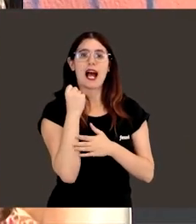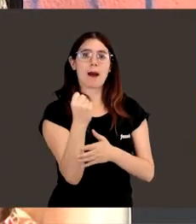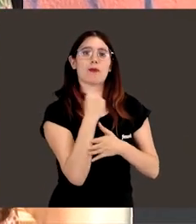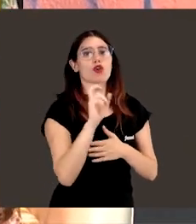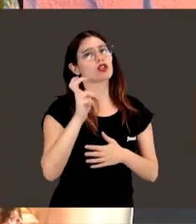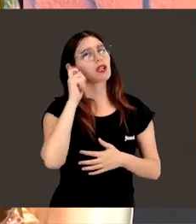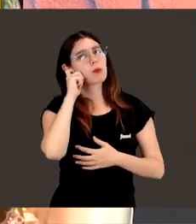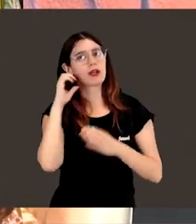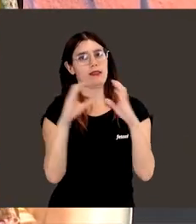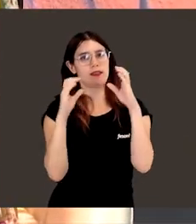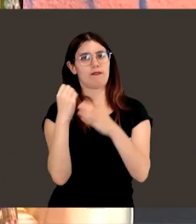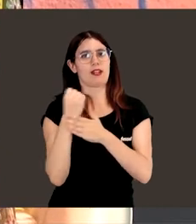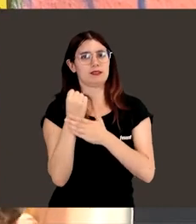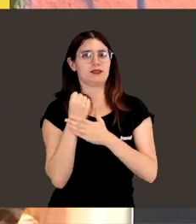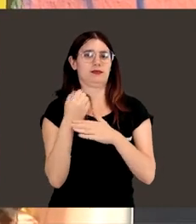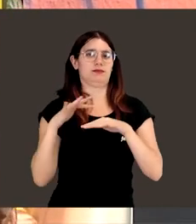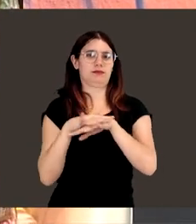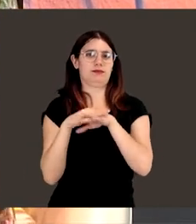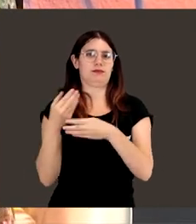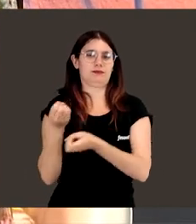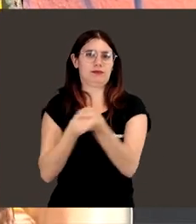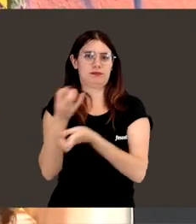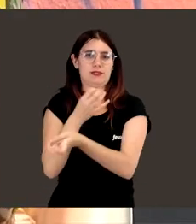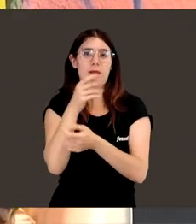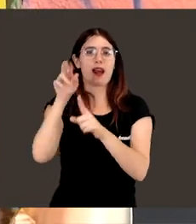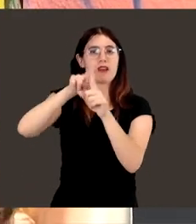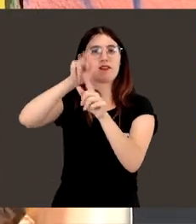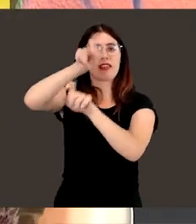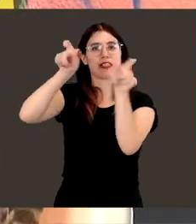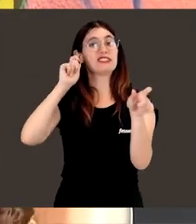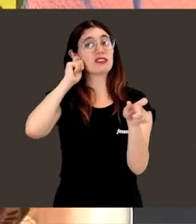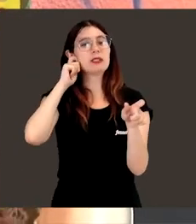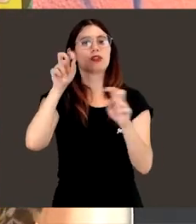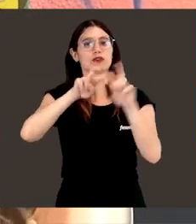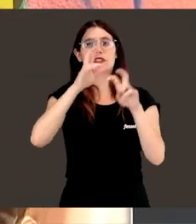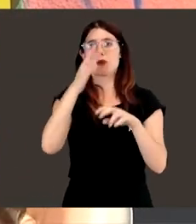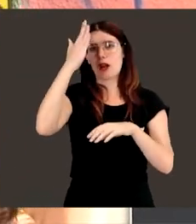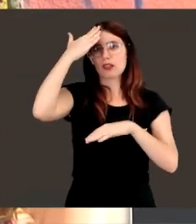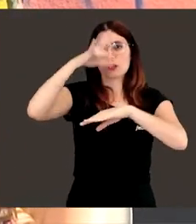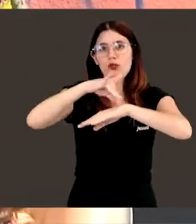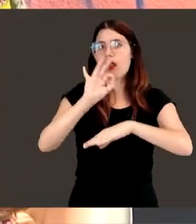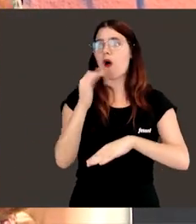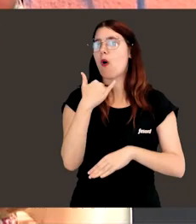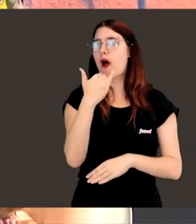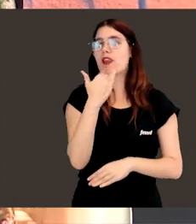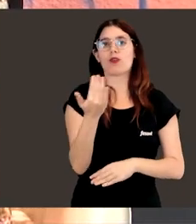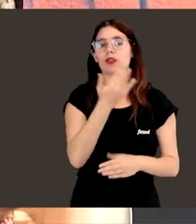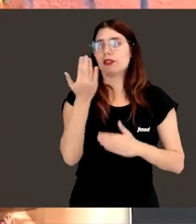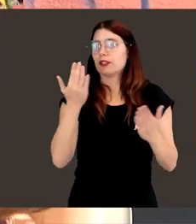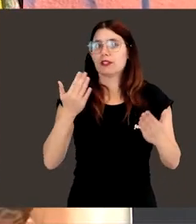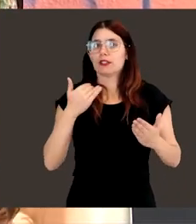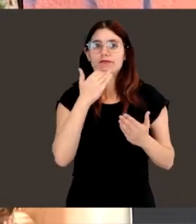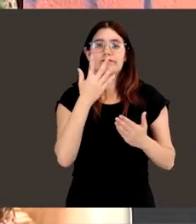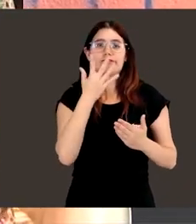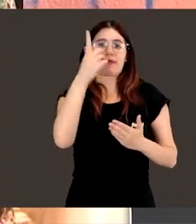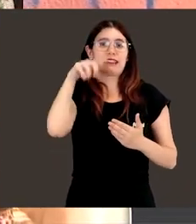mujeres científicas, que busque referentes femeninos y que enseguida busque una tutora, un referente, pues todas las